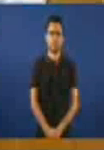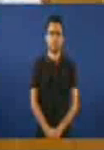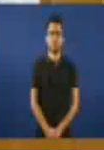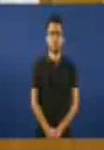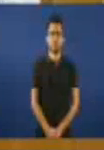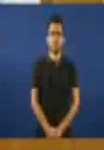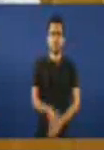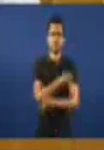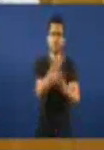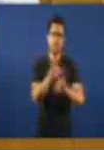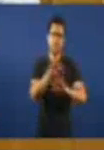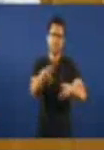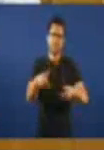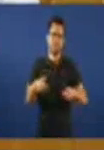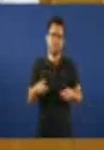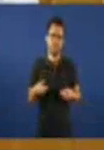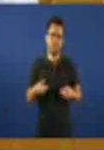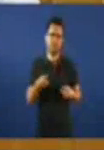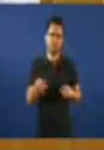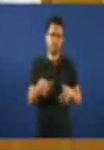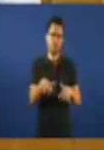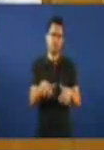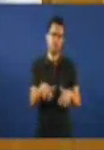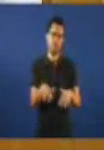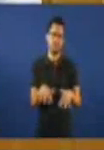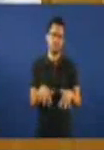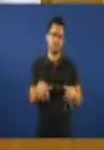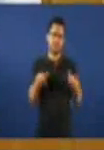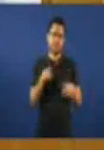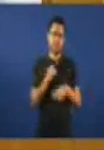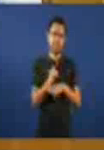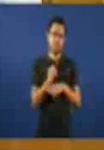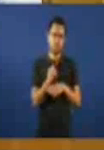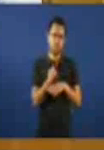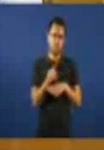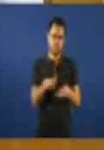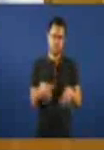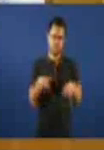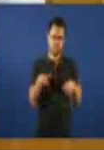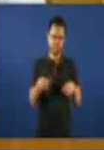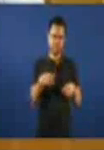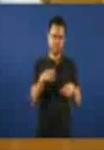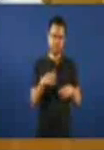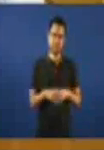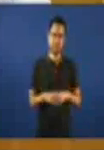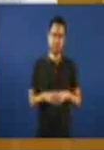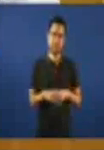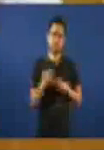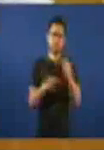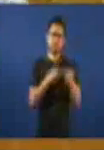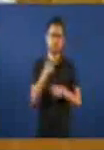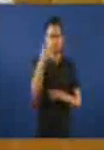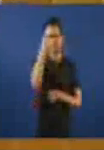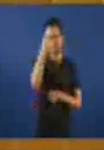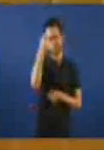Feliz retorno a esta institución que cada vez me recorda máis. Estou